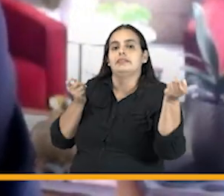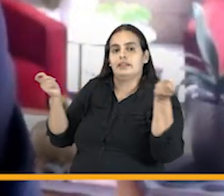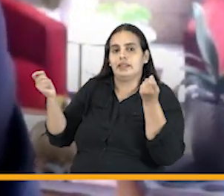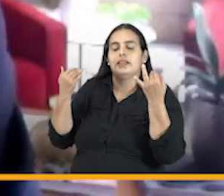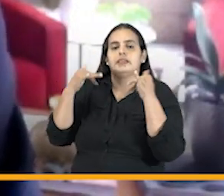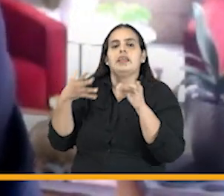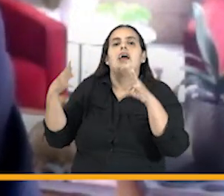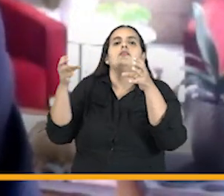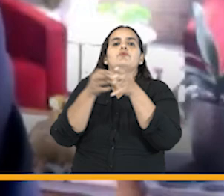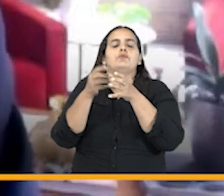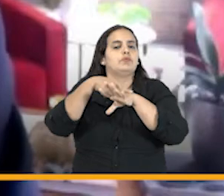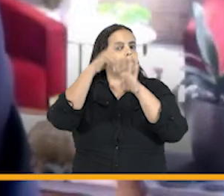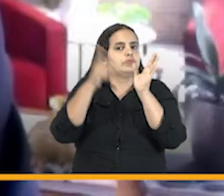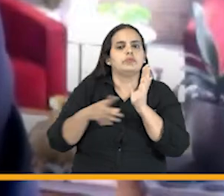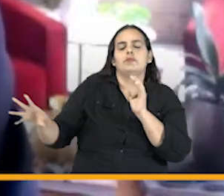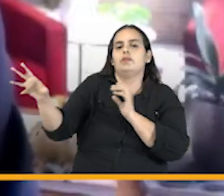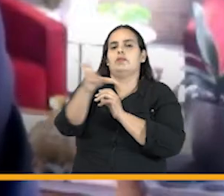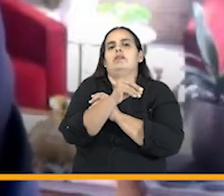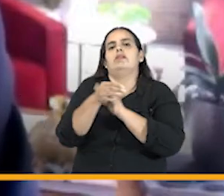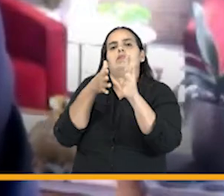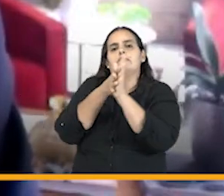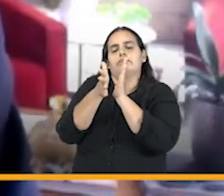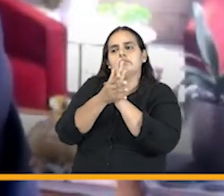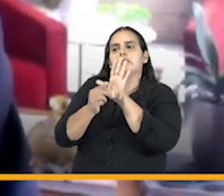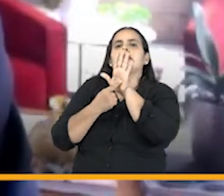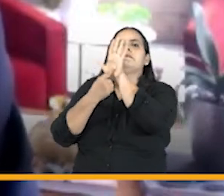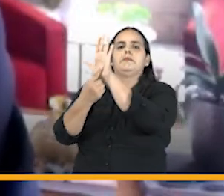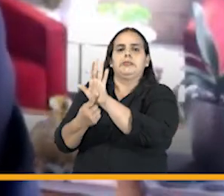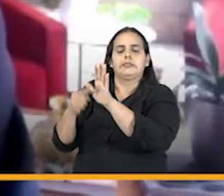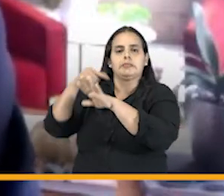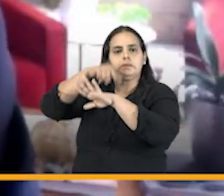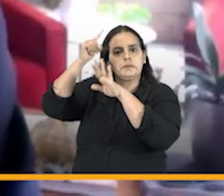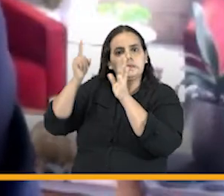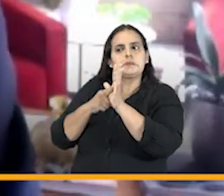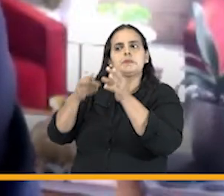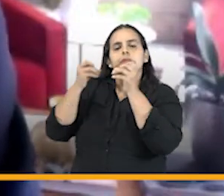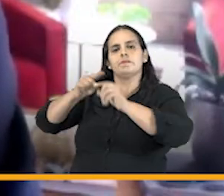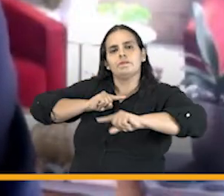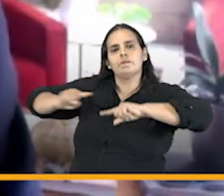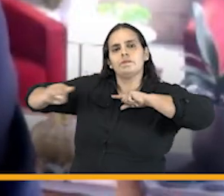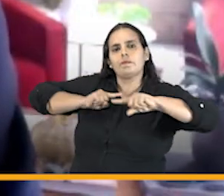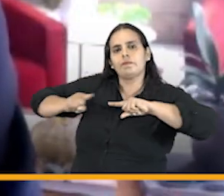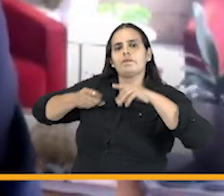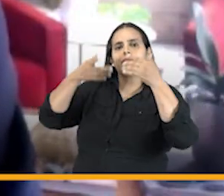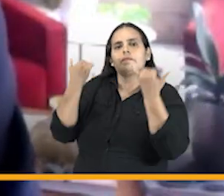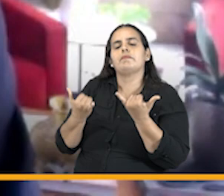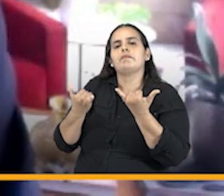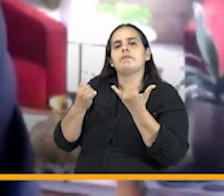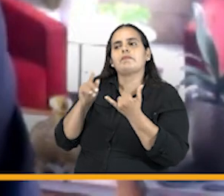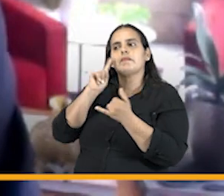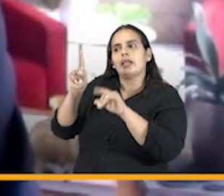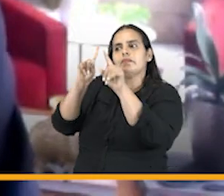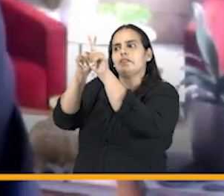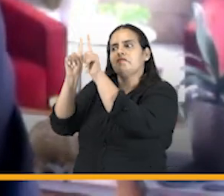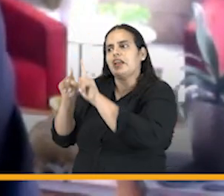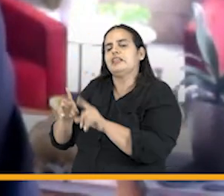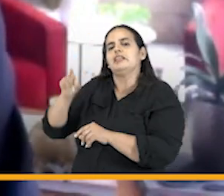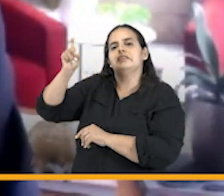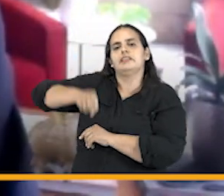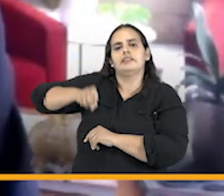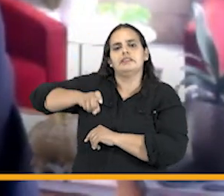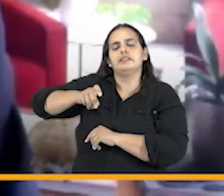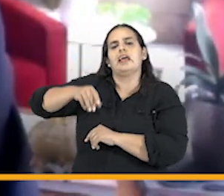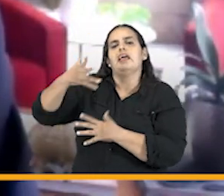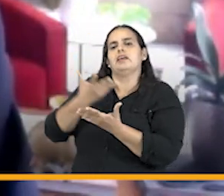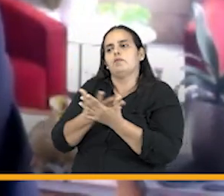es conjunta de todas las entidades del estado representadas por la agencia quien coordina las distintas necesidades y